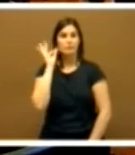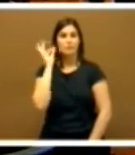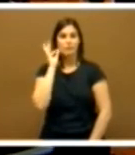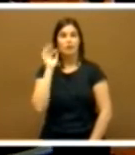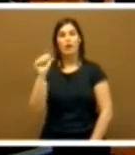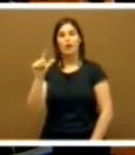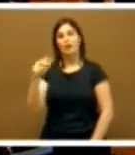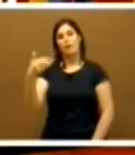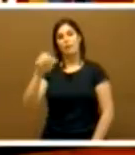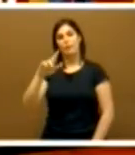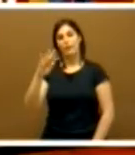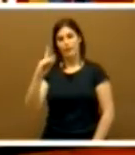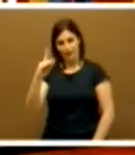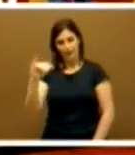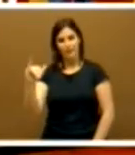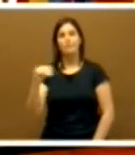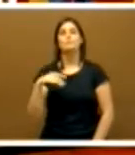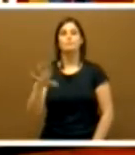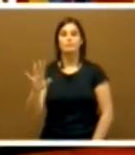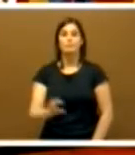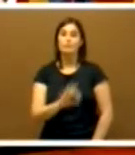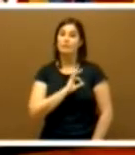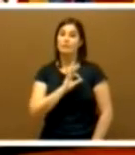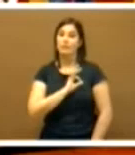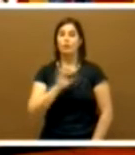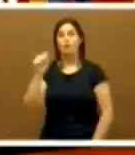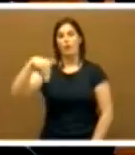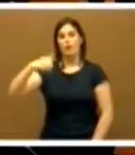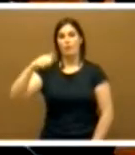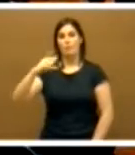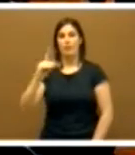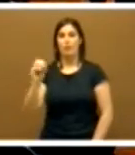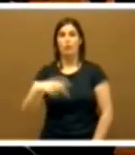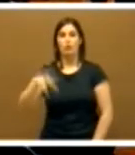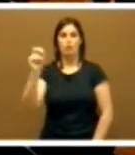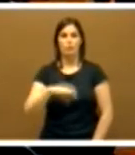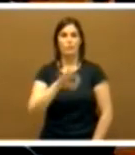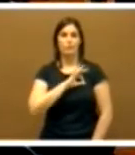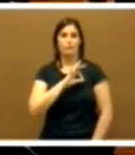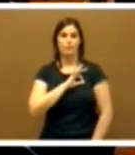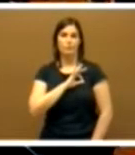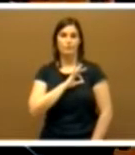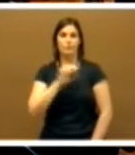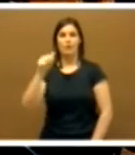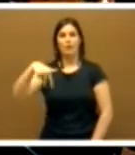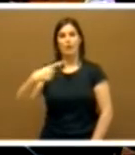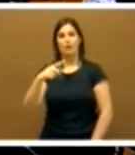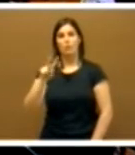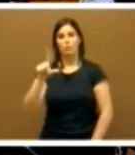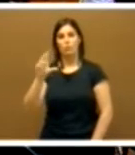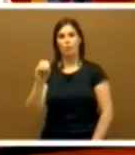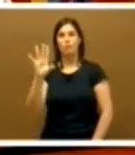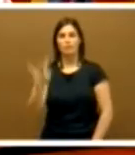Nieves don Jorge Amado Borrella doña María Teresa Angulo Romero